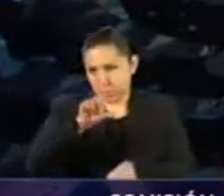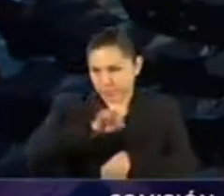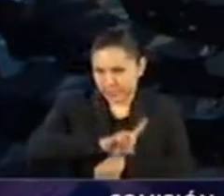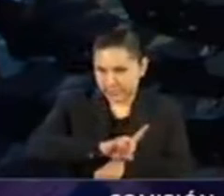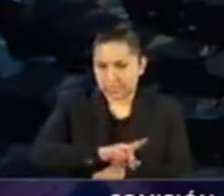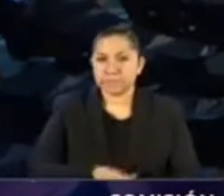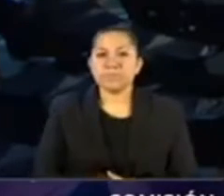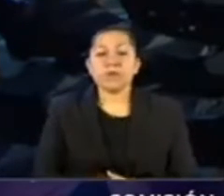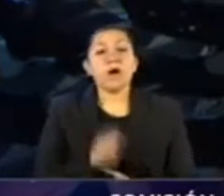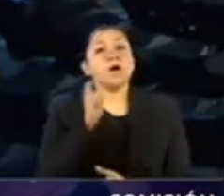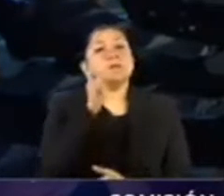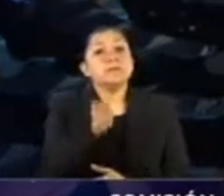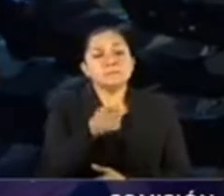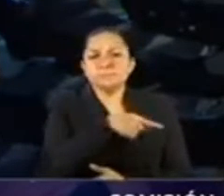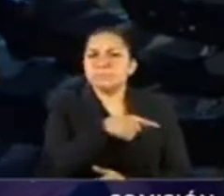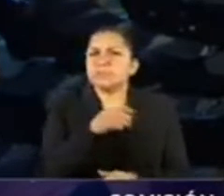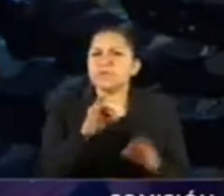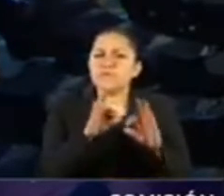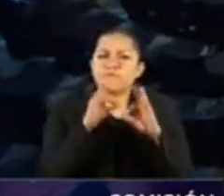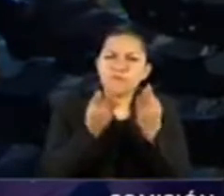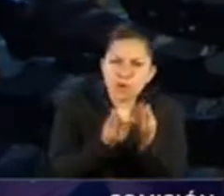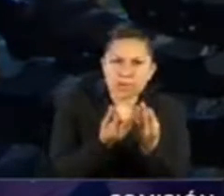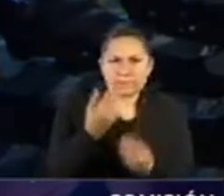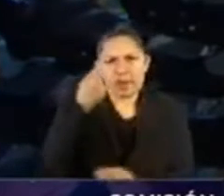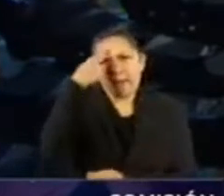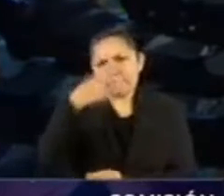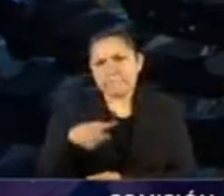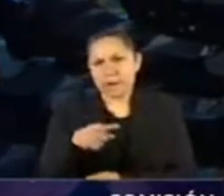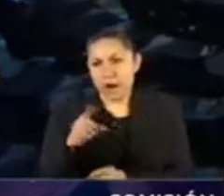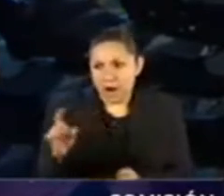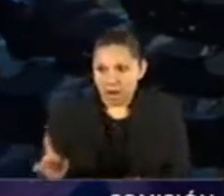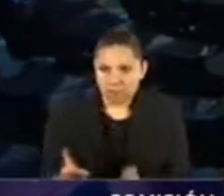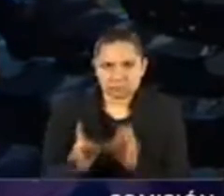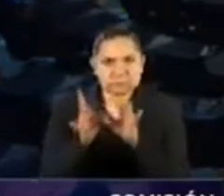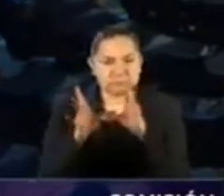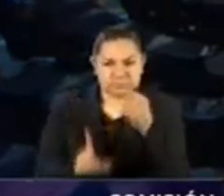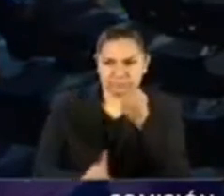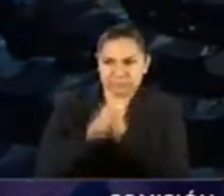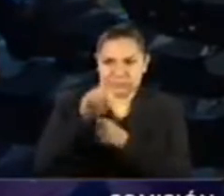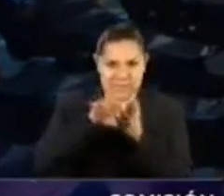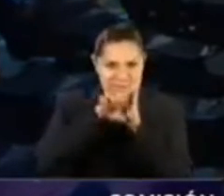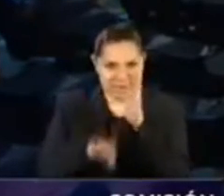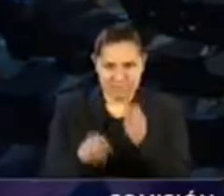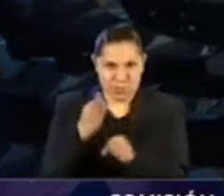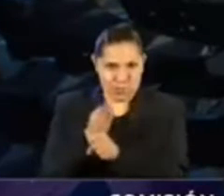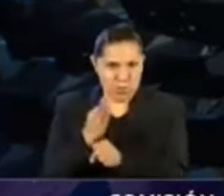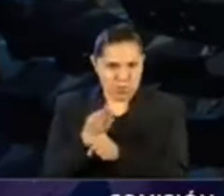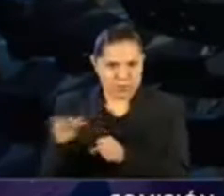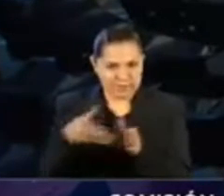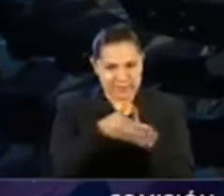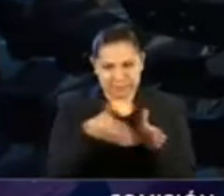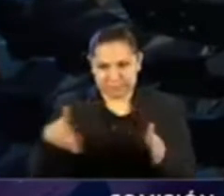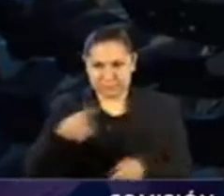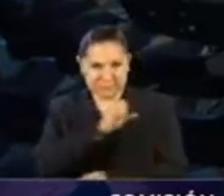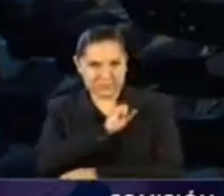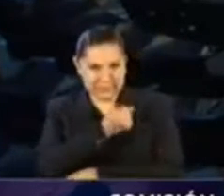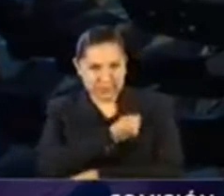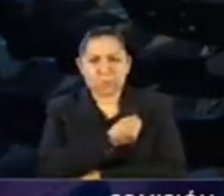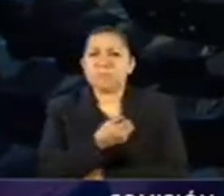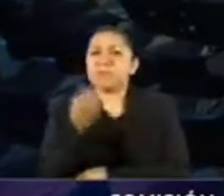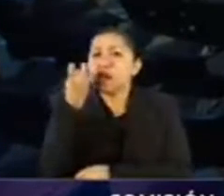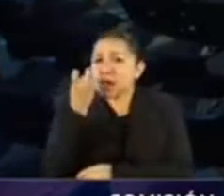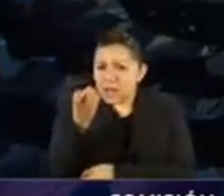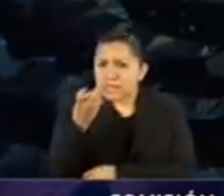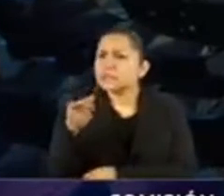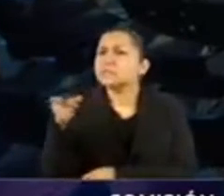Es un nuevo mecanismo extraordinario para casos de emergencia como las que estamos viviendo, con un tope muy claro límite a